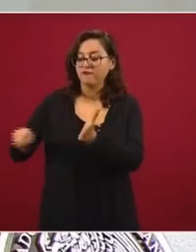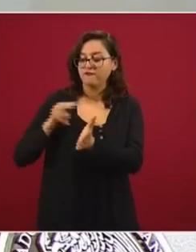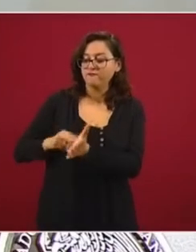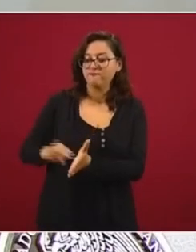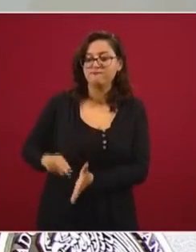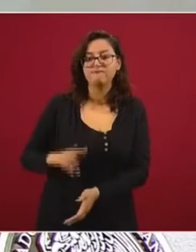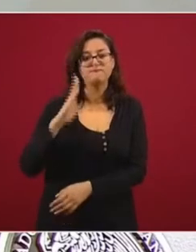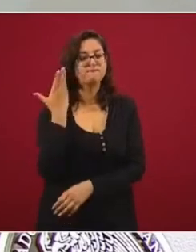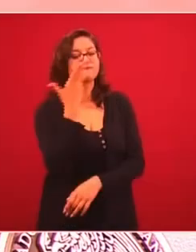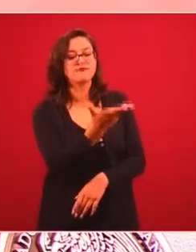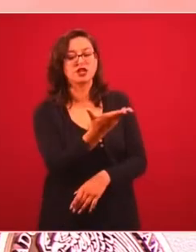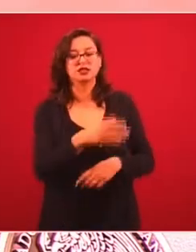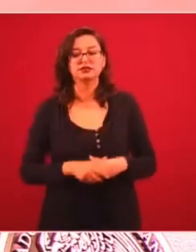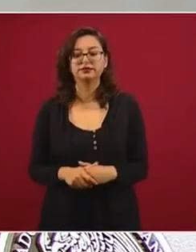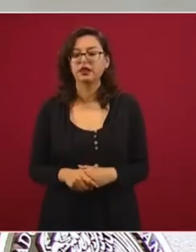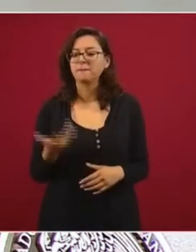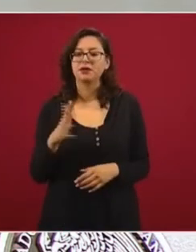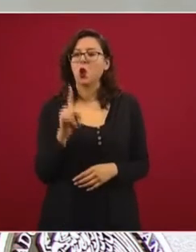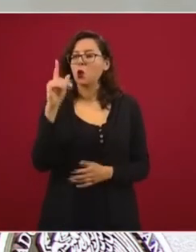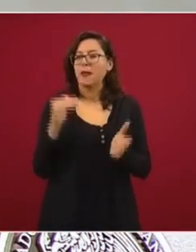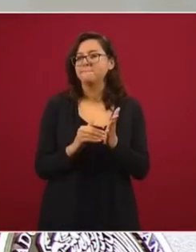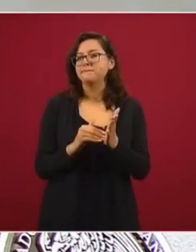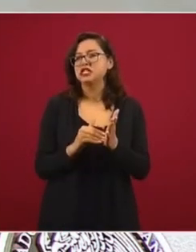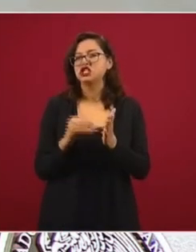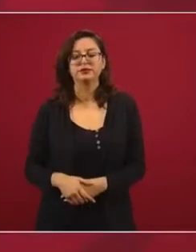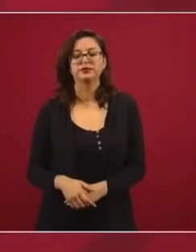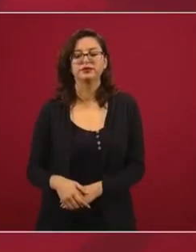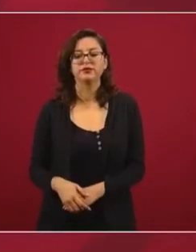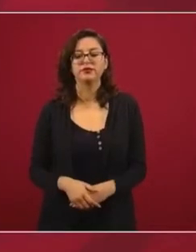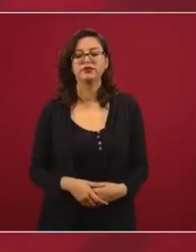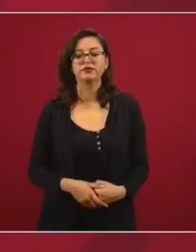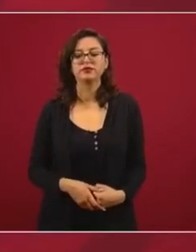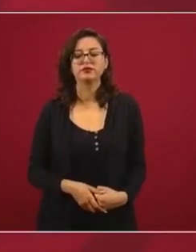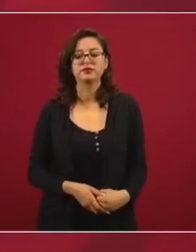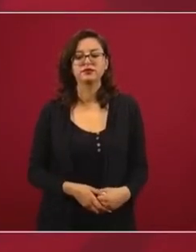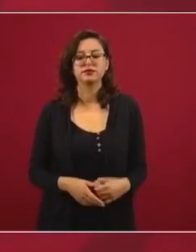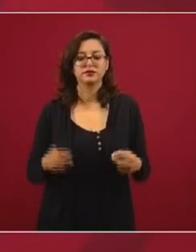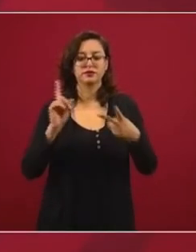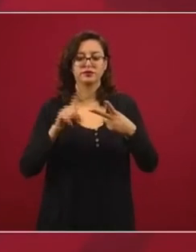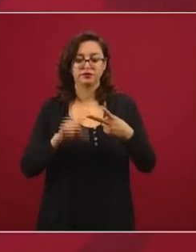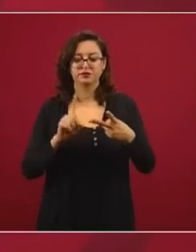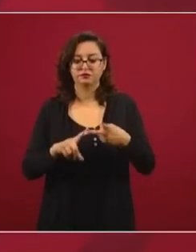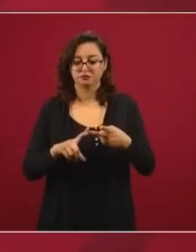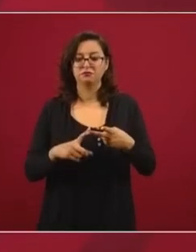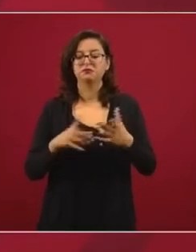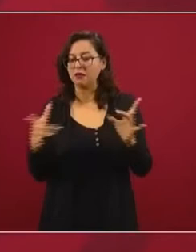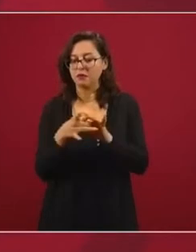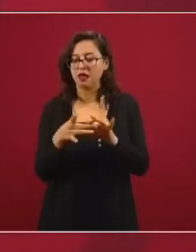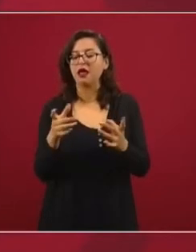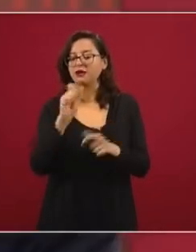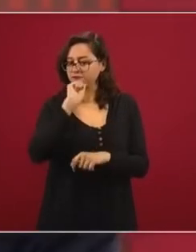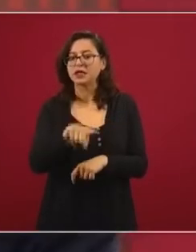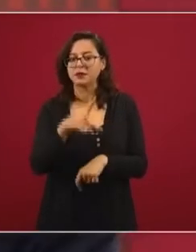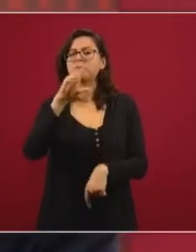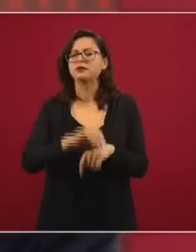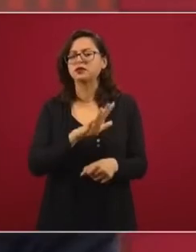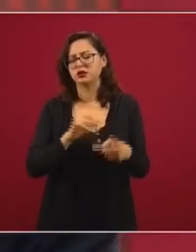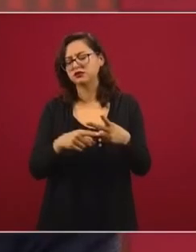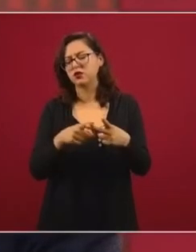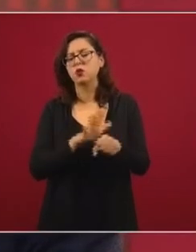solicita. O se necesitan 1.500.000, 1.600.000 firmas. Lo segundo, que establece la Constitución, la ley de la materia, es que